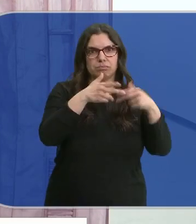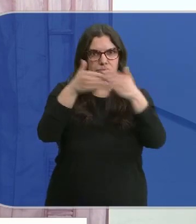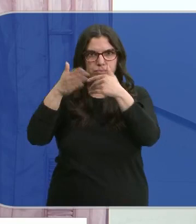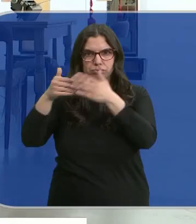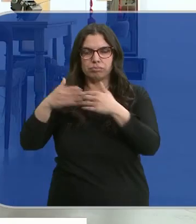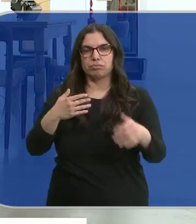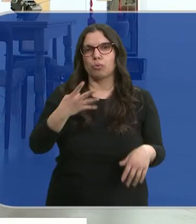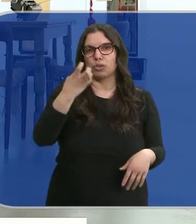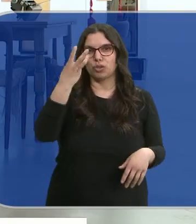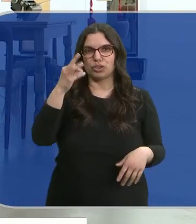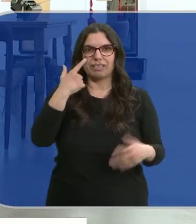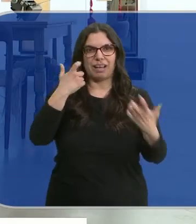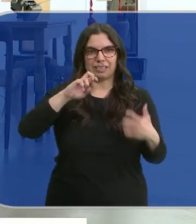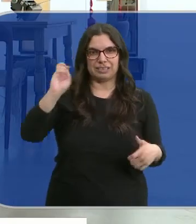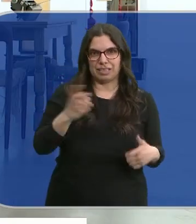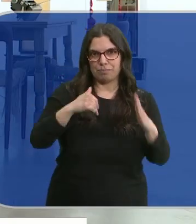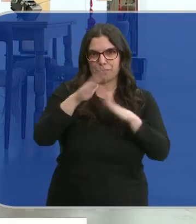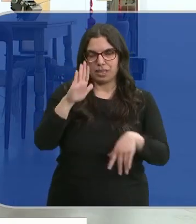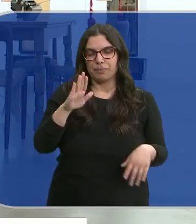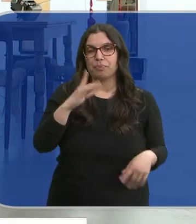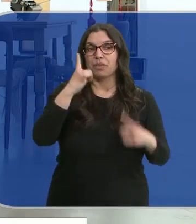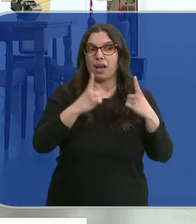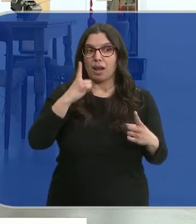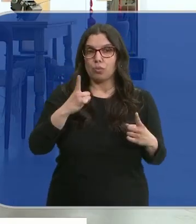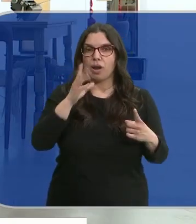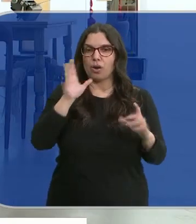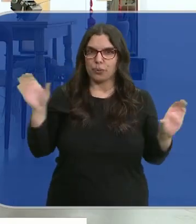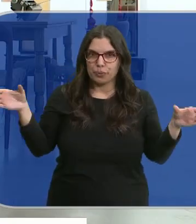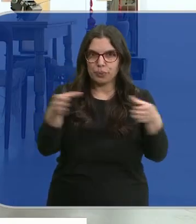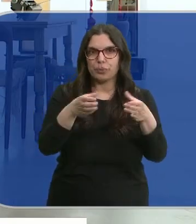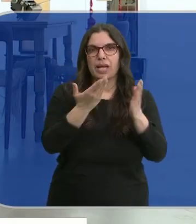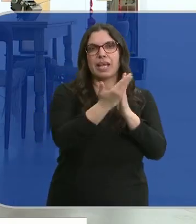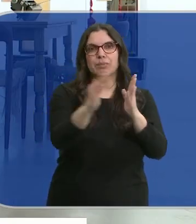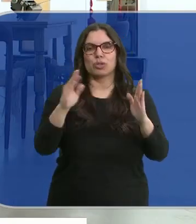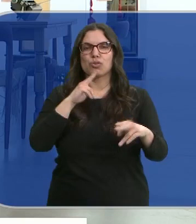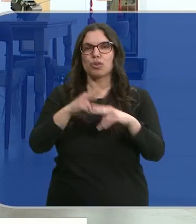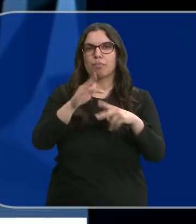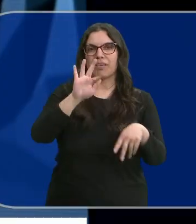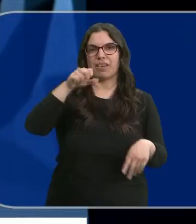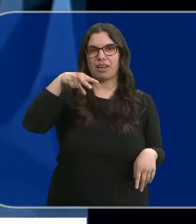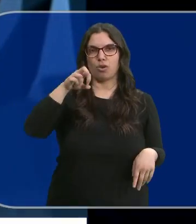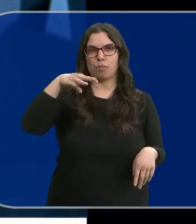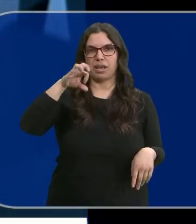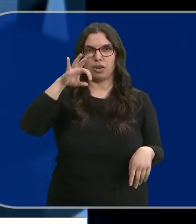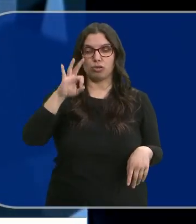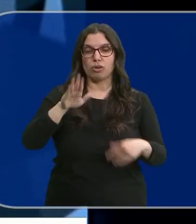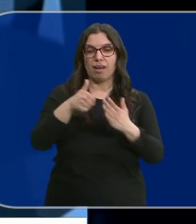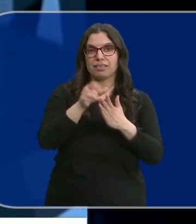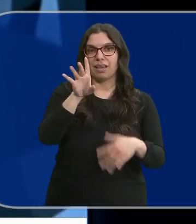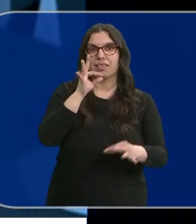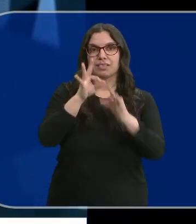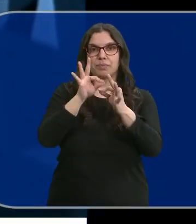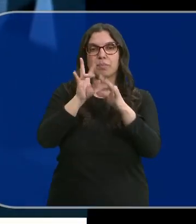artistas conforman su colección. Algunas de esas piezas se han reunido en la exposición Fenómenos, que hasta el 15 de septiembre se puede